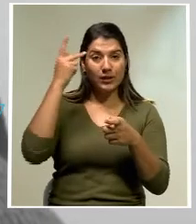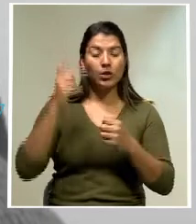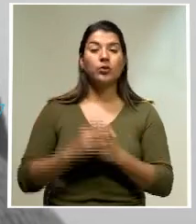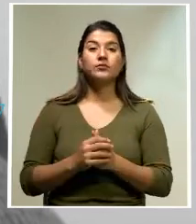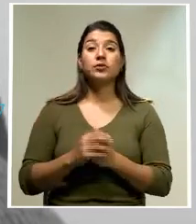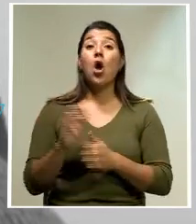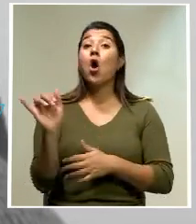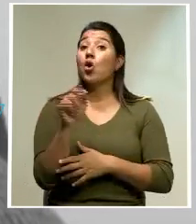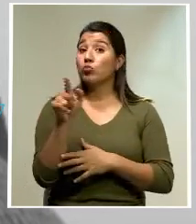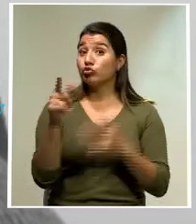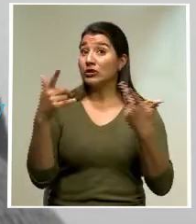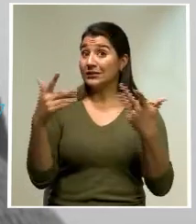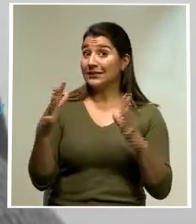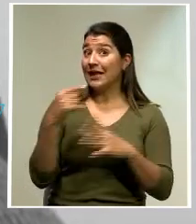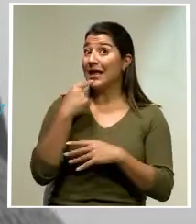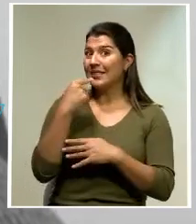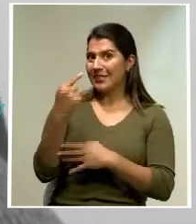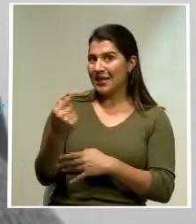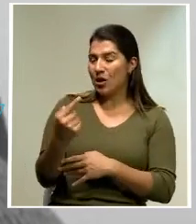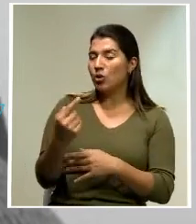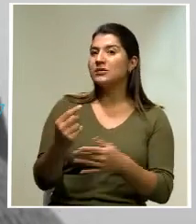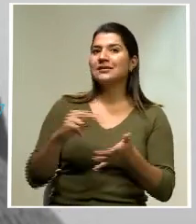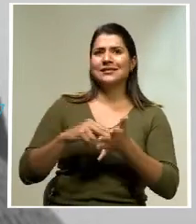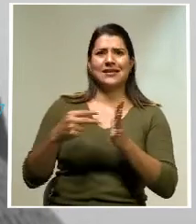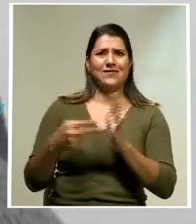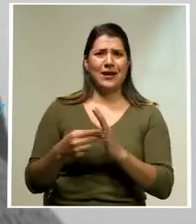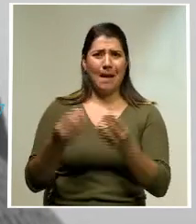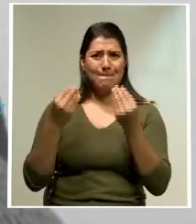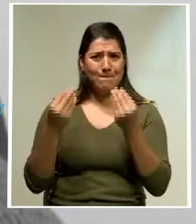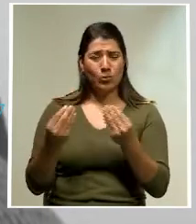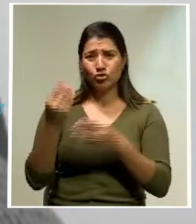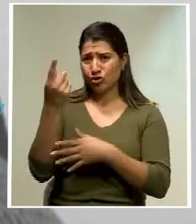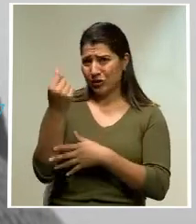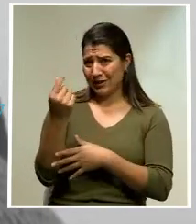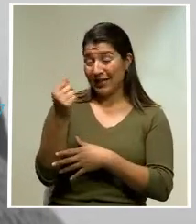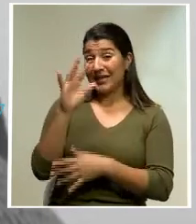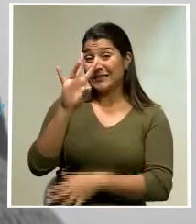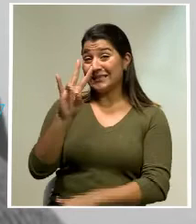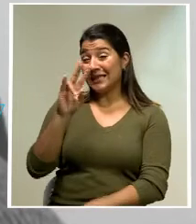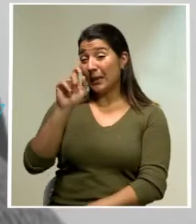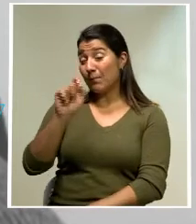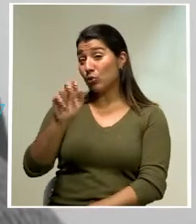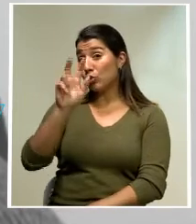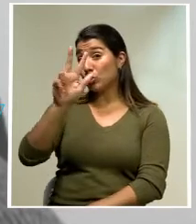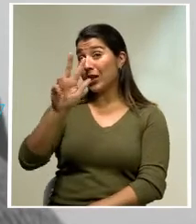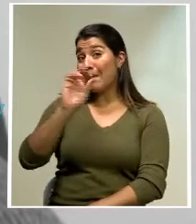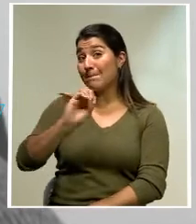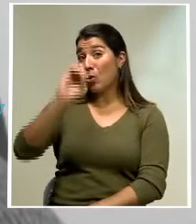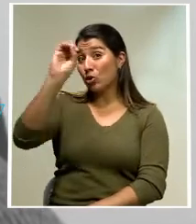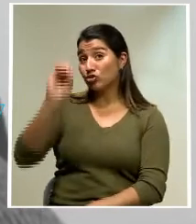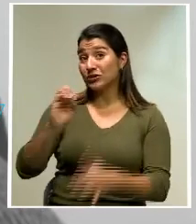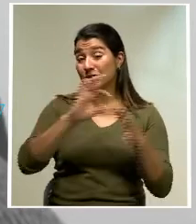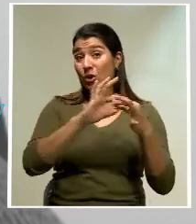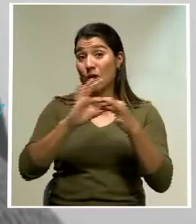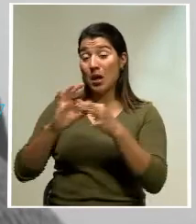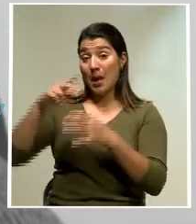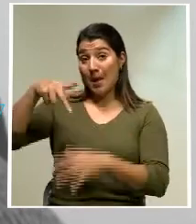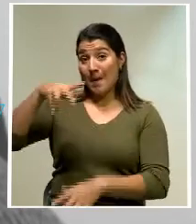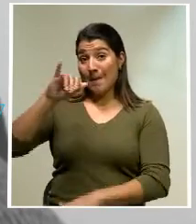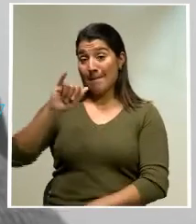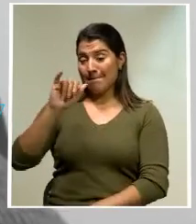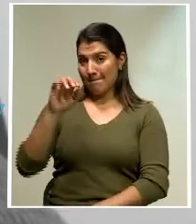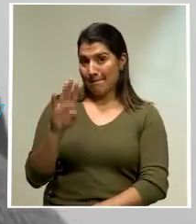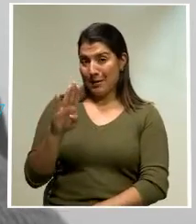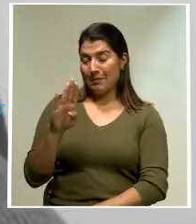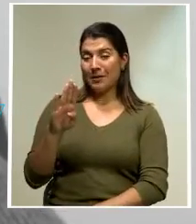Como usted bien indica, es una suma importante. Son 7,3% del Producto Interno Bruto, ¿verdad?